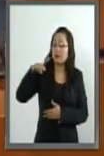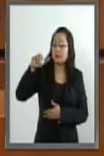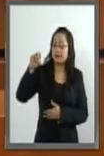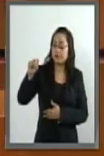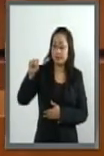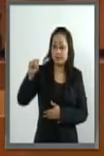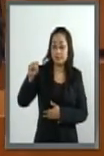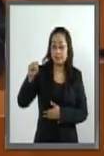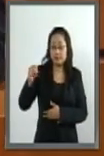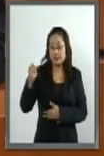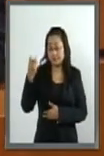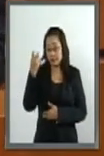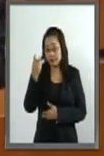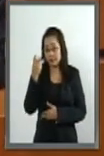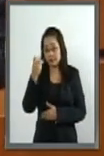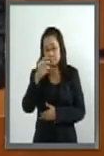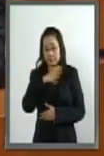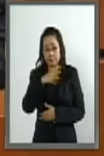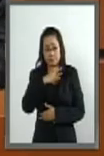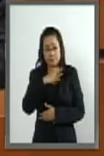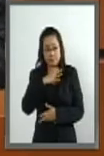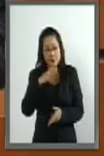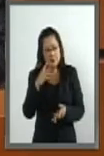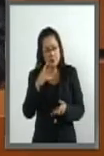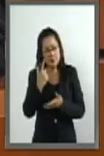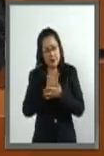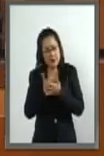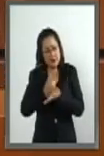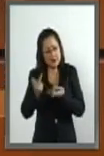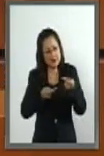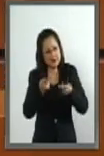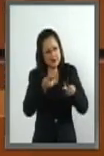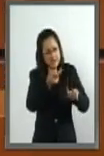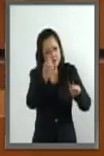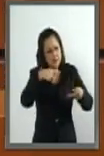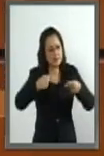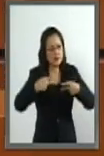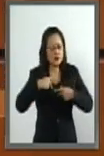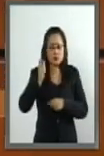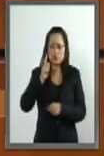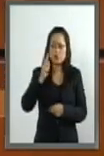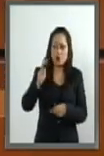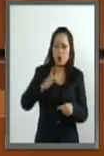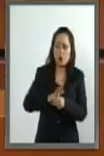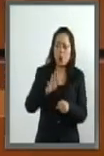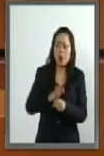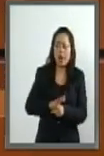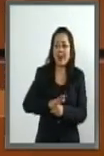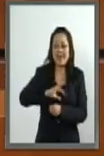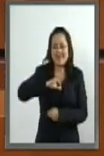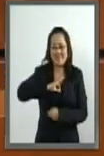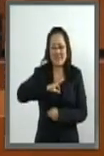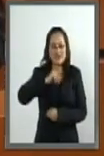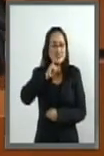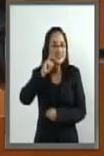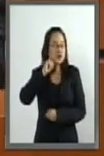realizó una consulta a expertos acerca de las infecciones de transmisión sexual,